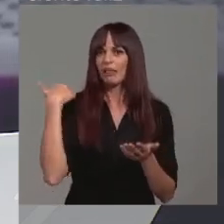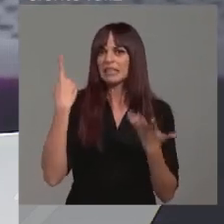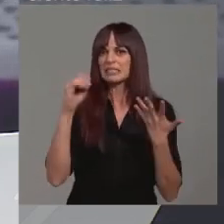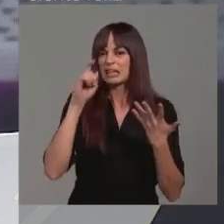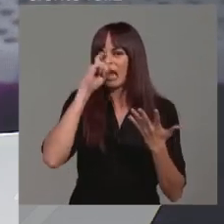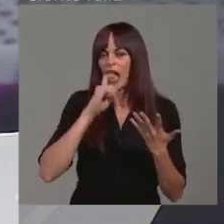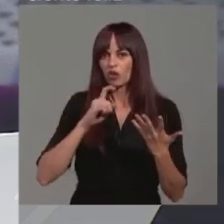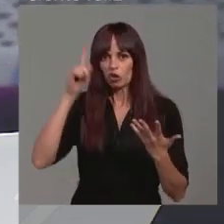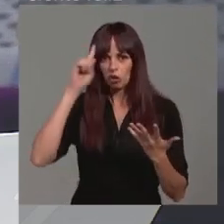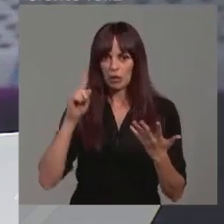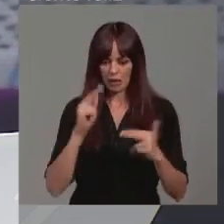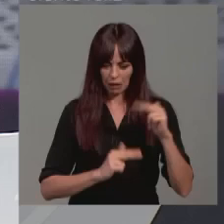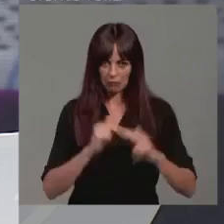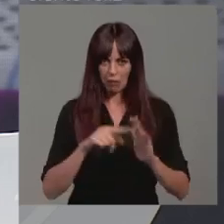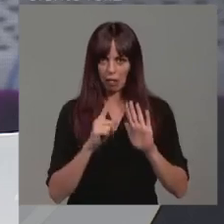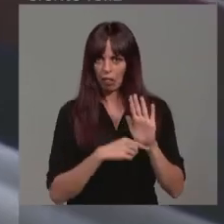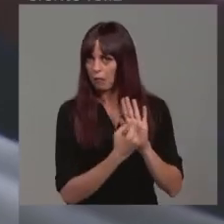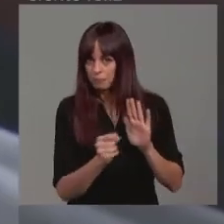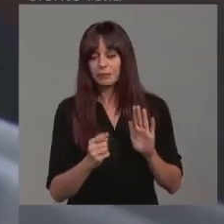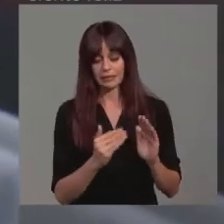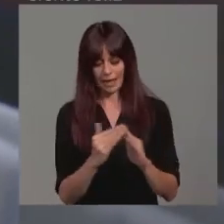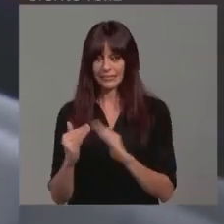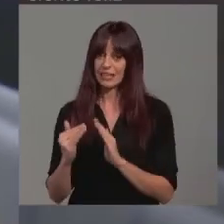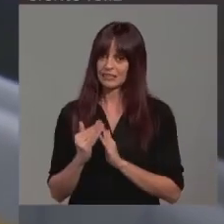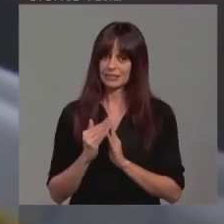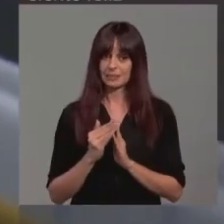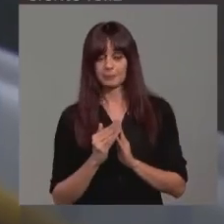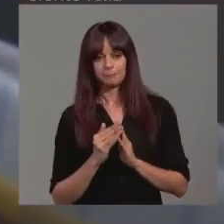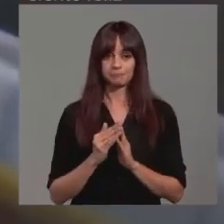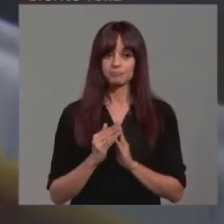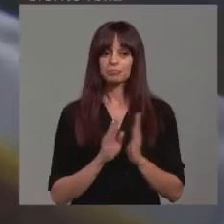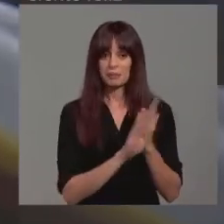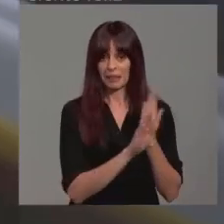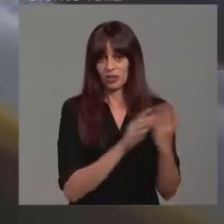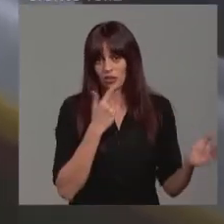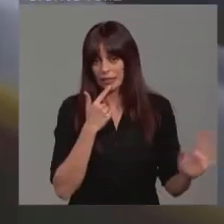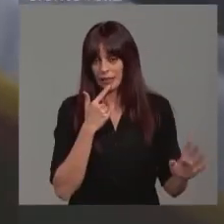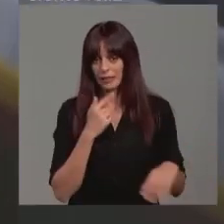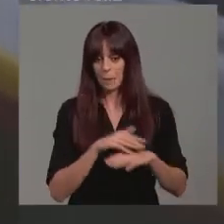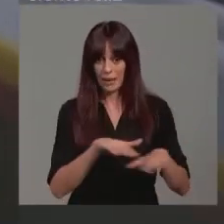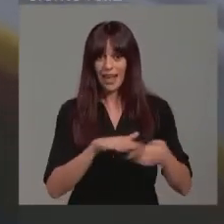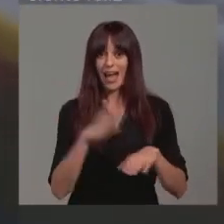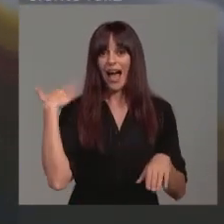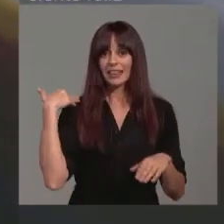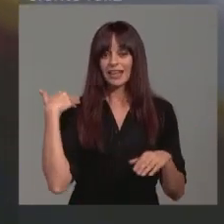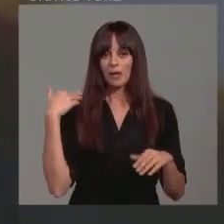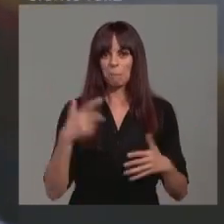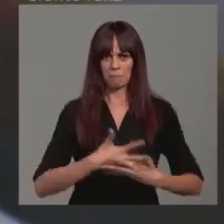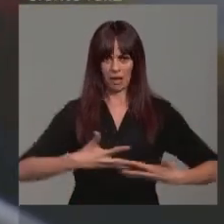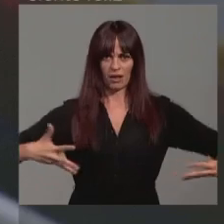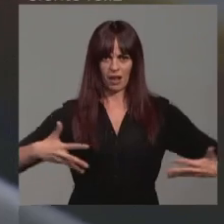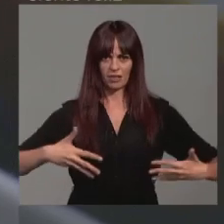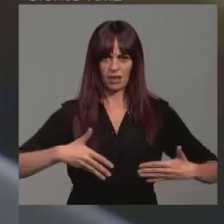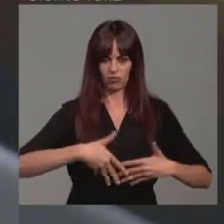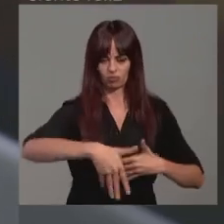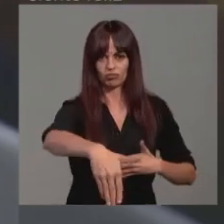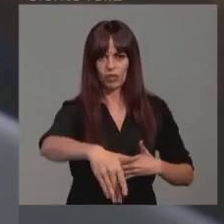haciendo, a lo mejor no sabías que estabas haciendo Hay algunas casas que, bueno, la verdad lo que cuentan los vecinos es que la playa antes era mucho más ancha, o sea,